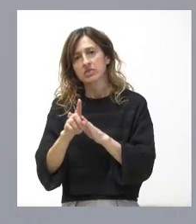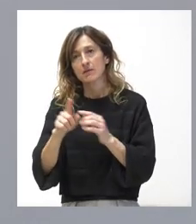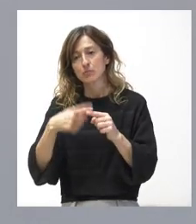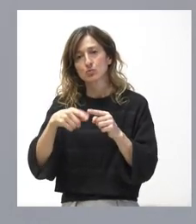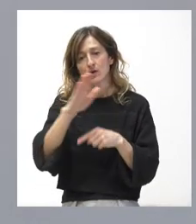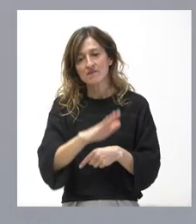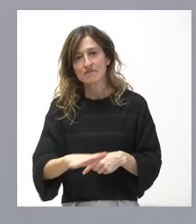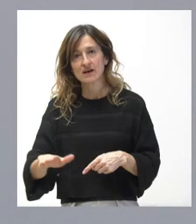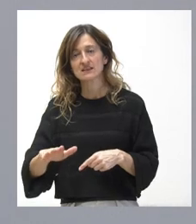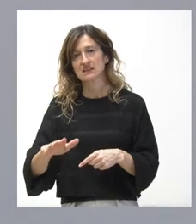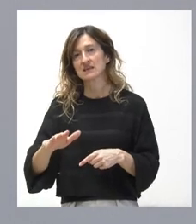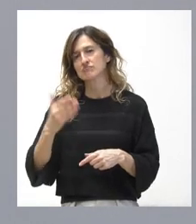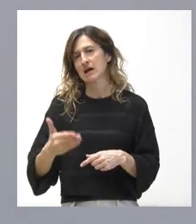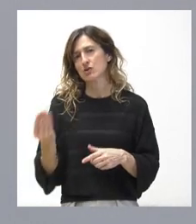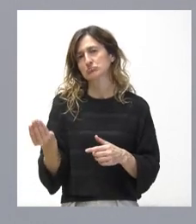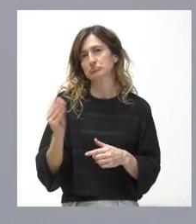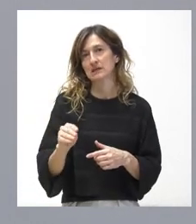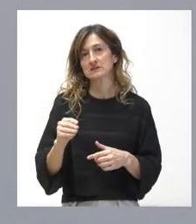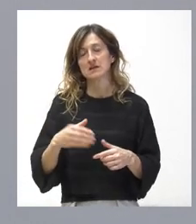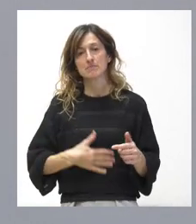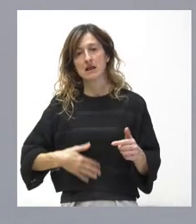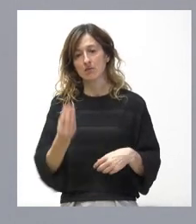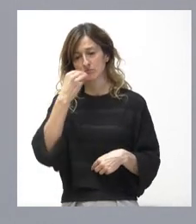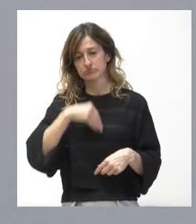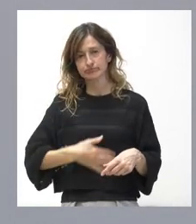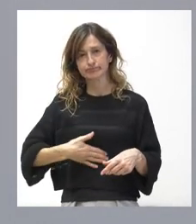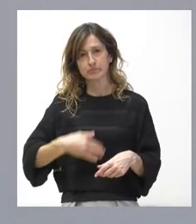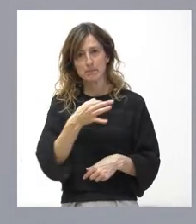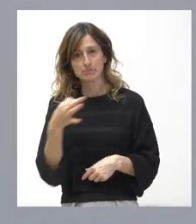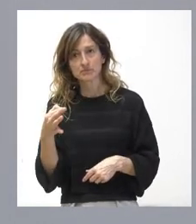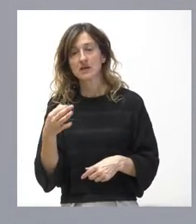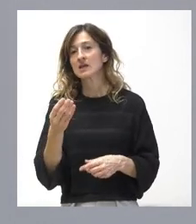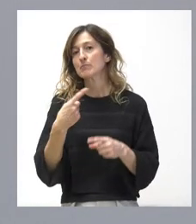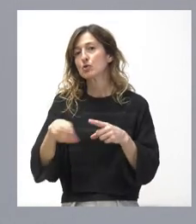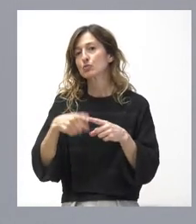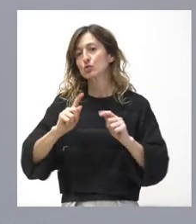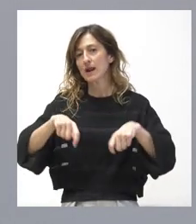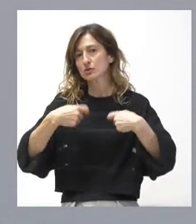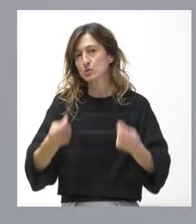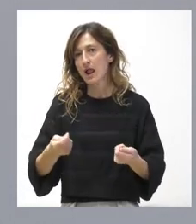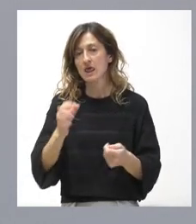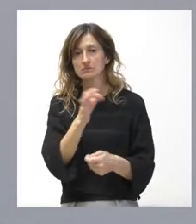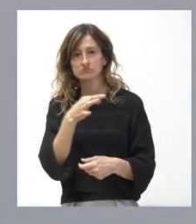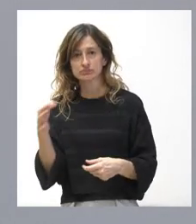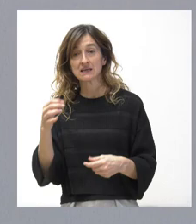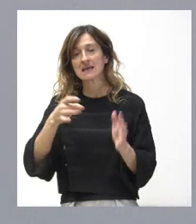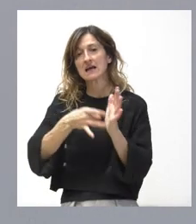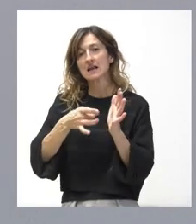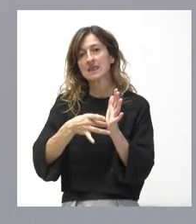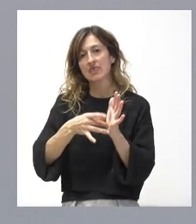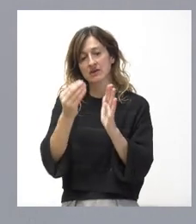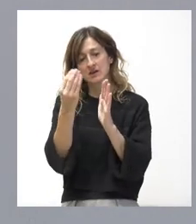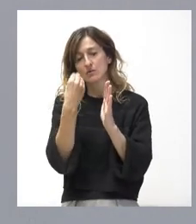de alto valor añadido, mejorar la digestibilidad y desarrollar productos saludables y naturales, así como mejorar la calidad nutricional y las